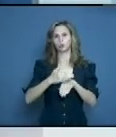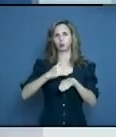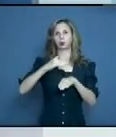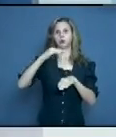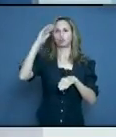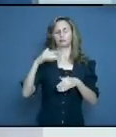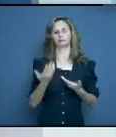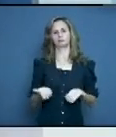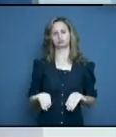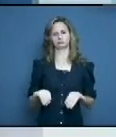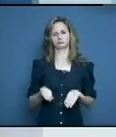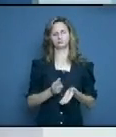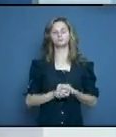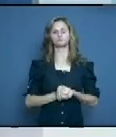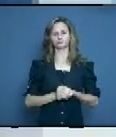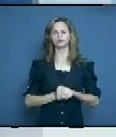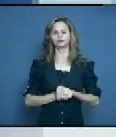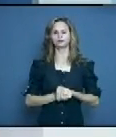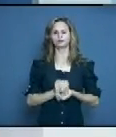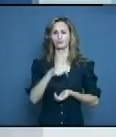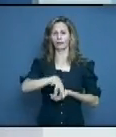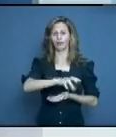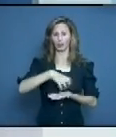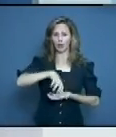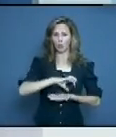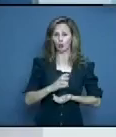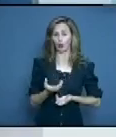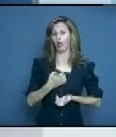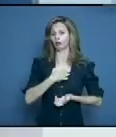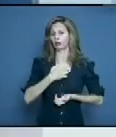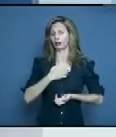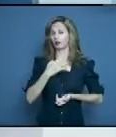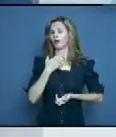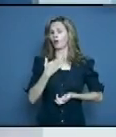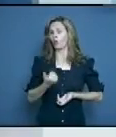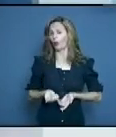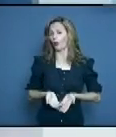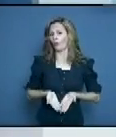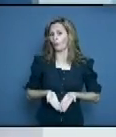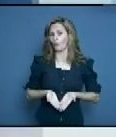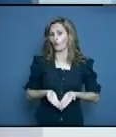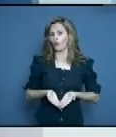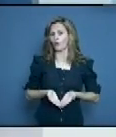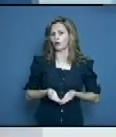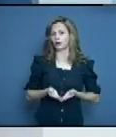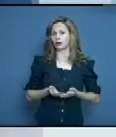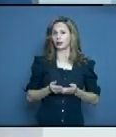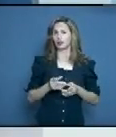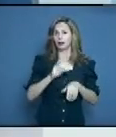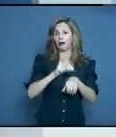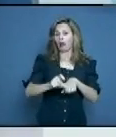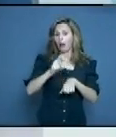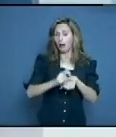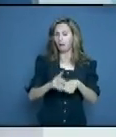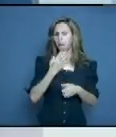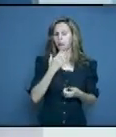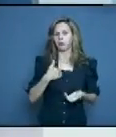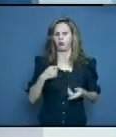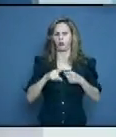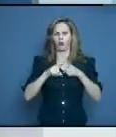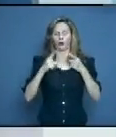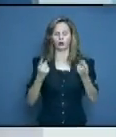Extradomiciliario es todo. En ese territorio, que supuestamente está más alejado, pero que ha habido, se ha visto que ha tenido algún cierto tipo de actividad.